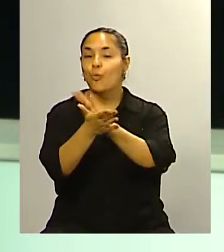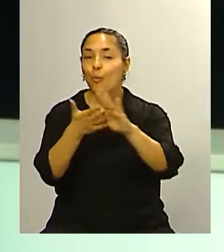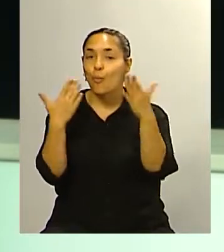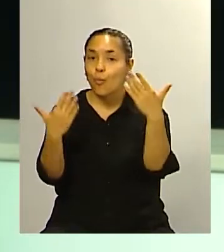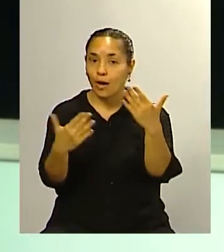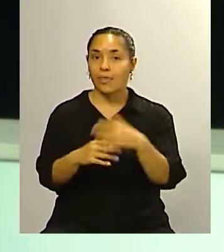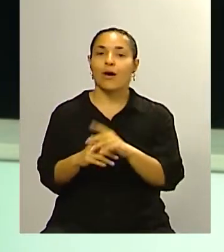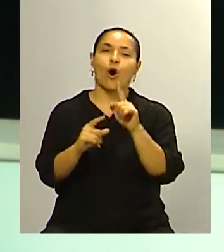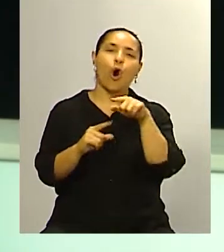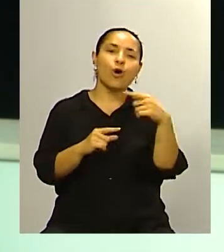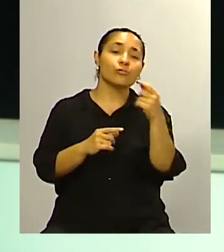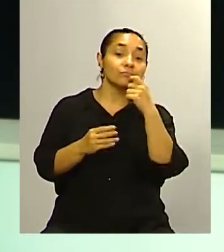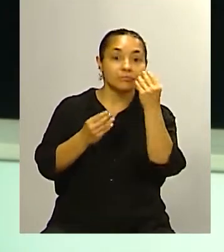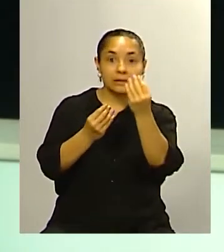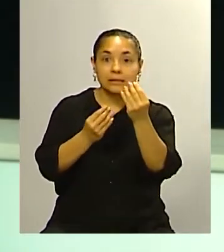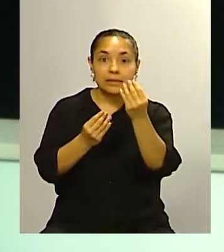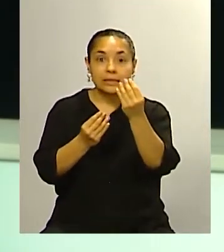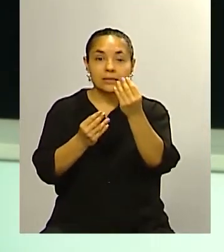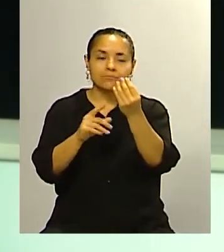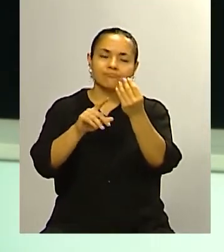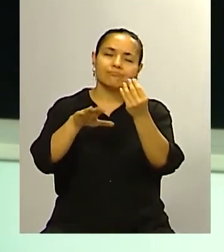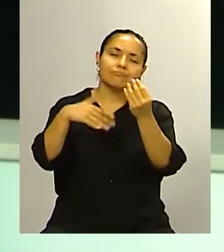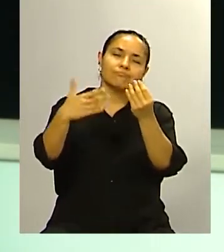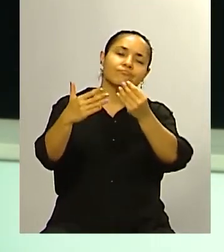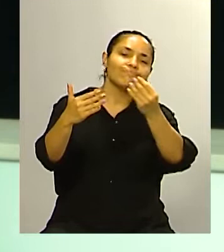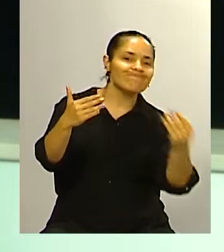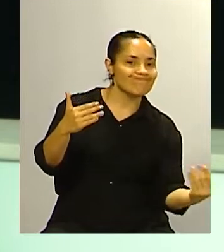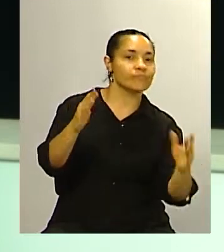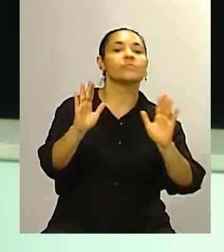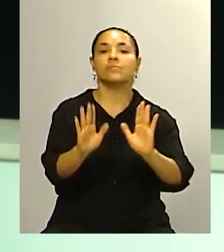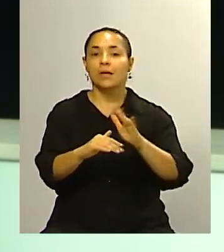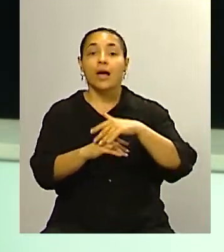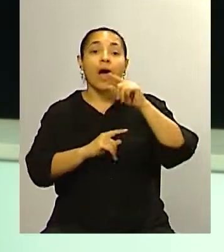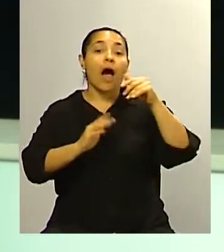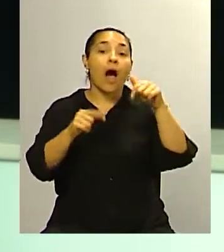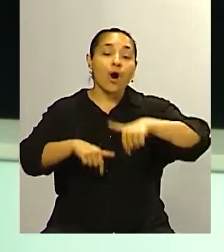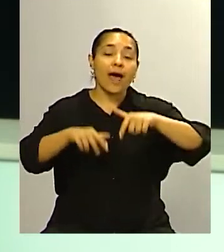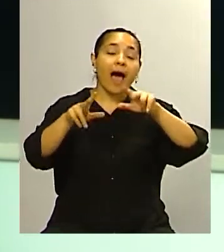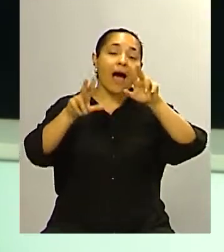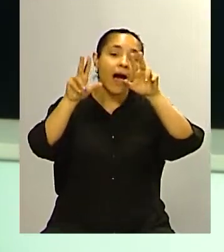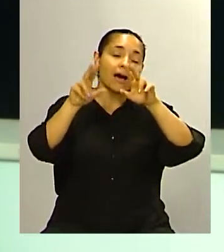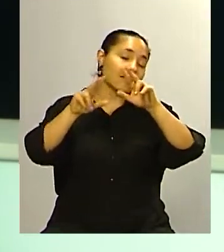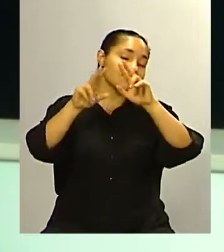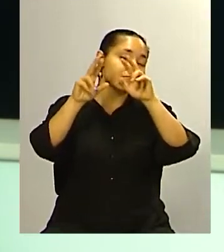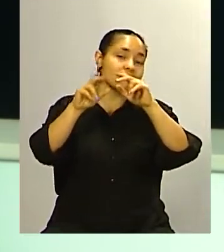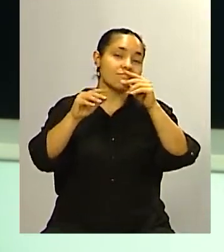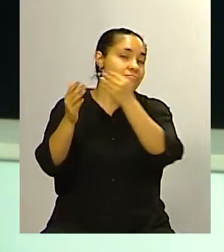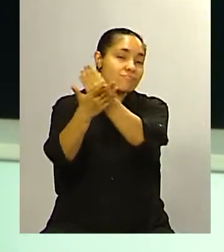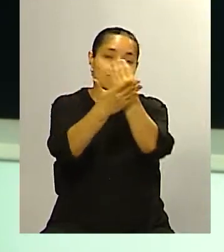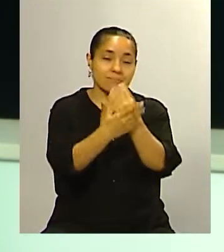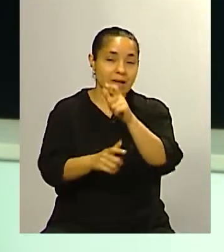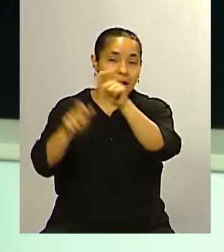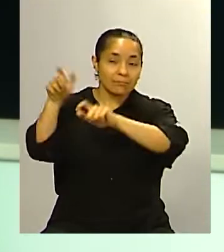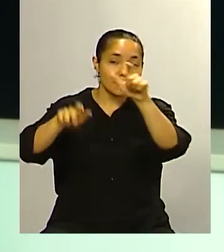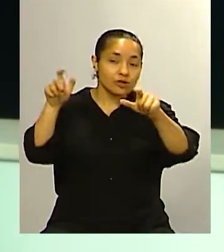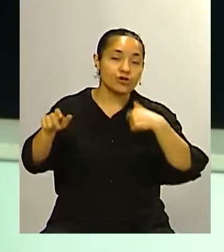se han caído vamos a estar analizando lo que sucede con la imagen de los políticos en la provincia de Mendoza y también a